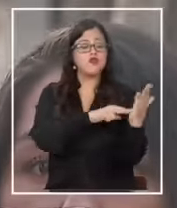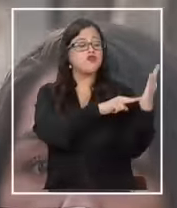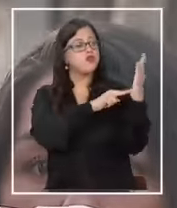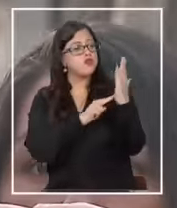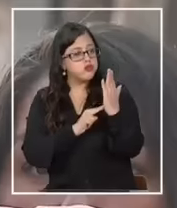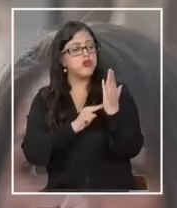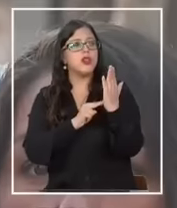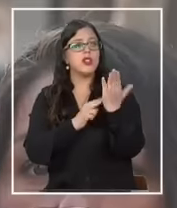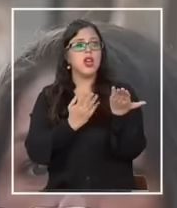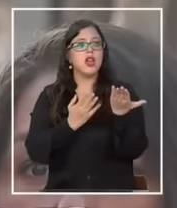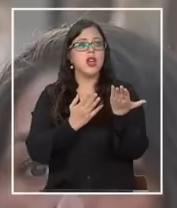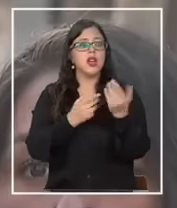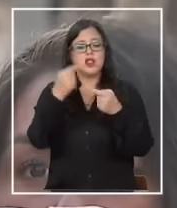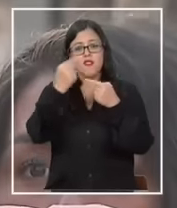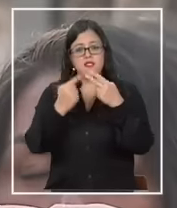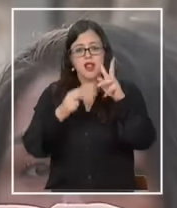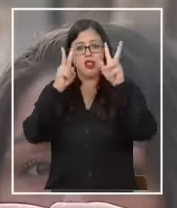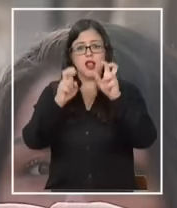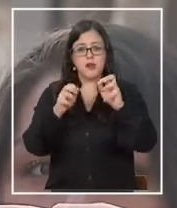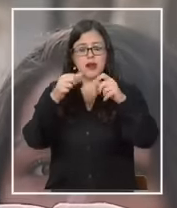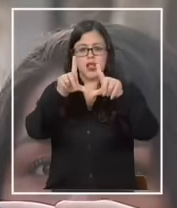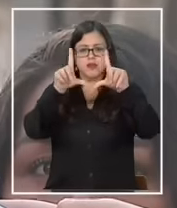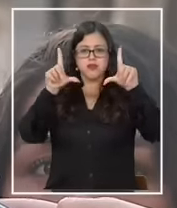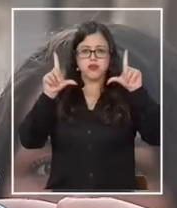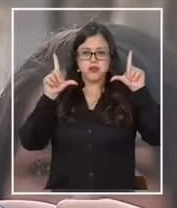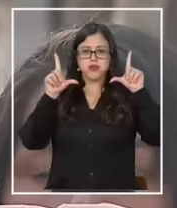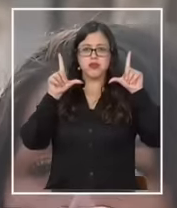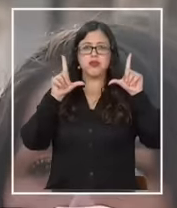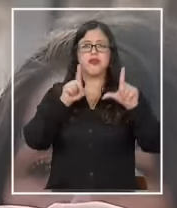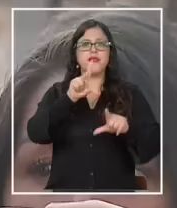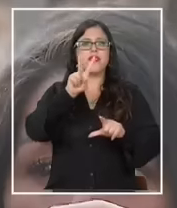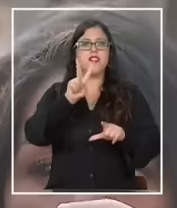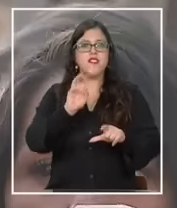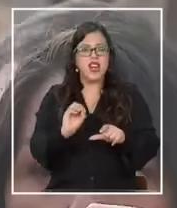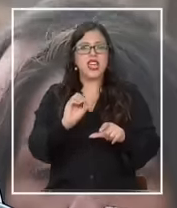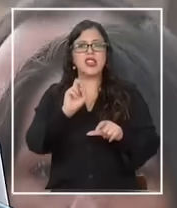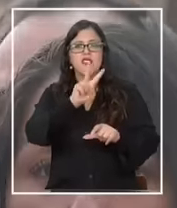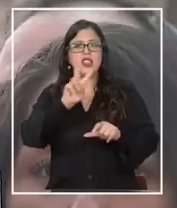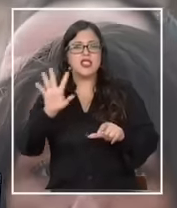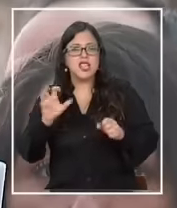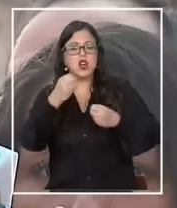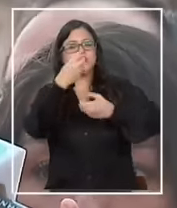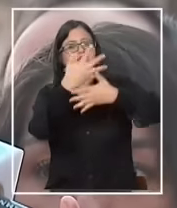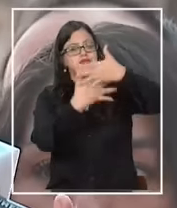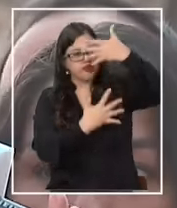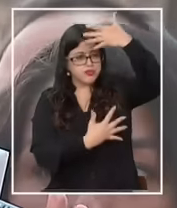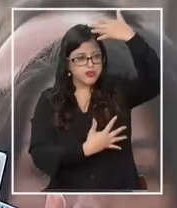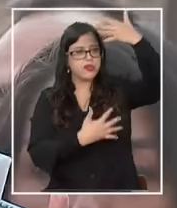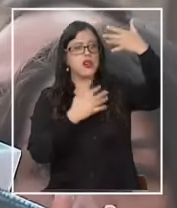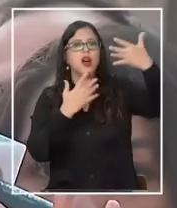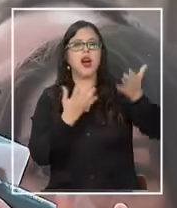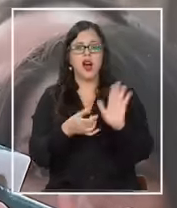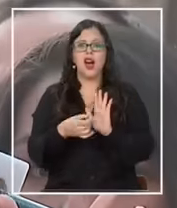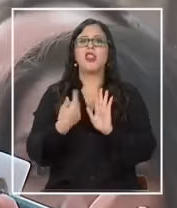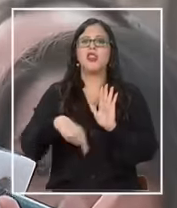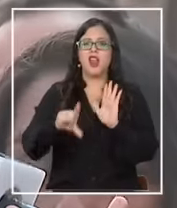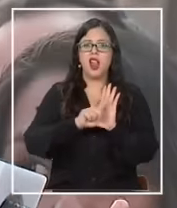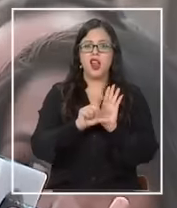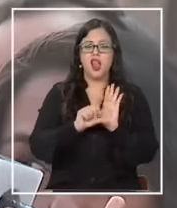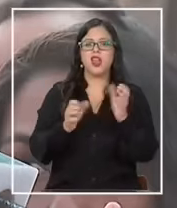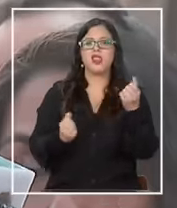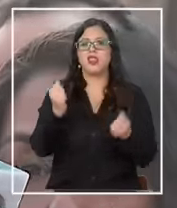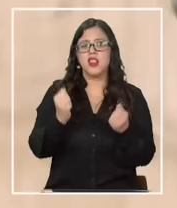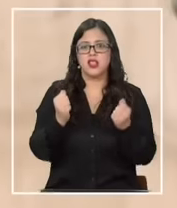dispositivos, sensores que pueden ver más de 20 o 25 tipos de infracciones que nos está dando la ley de tránsito o reglamentos